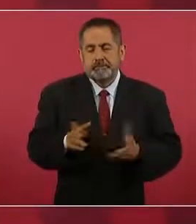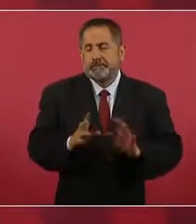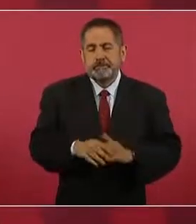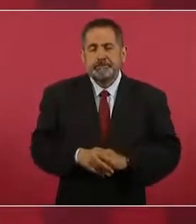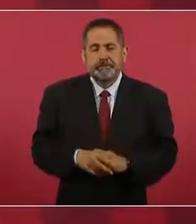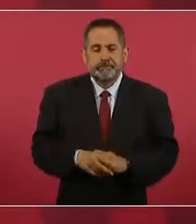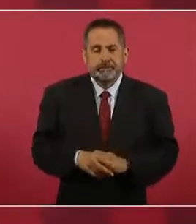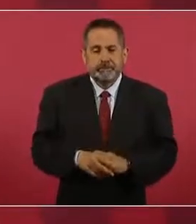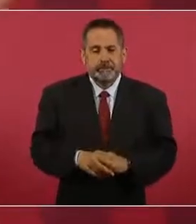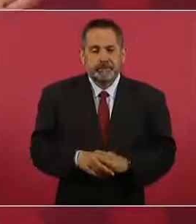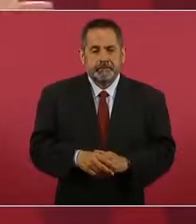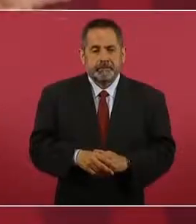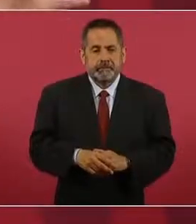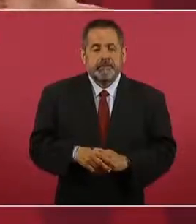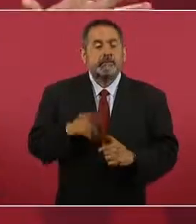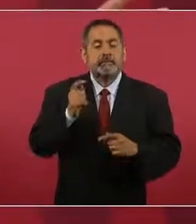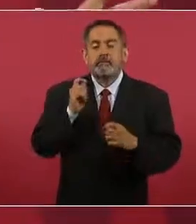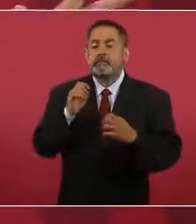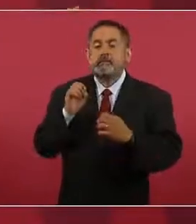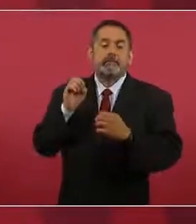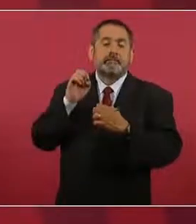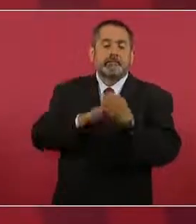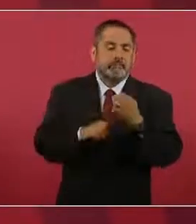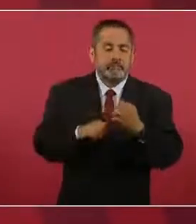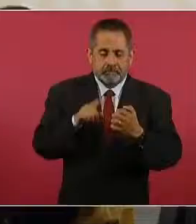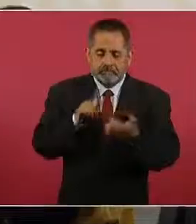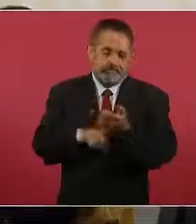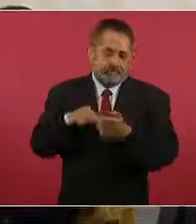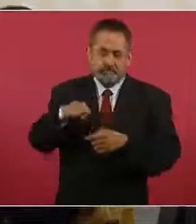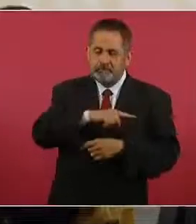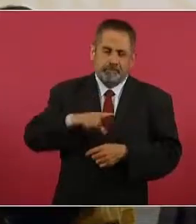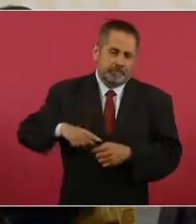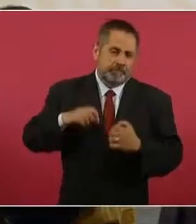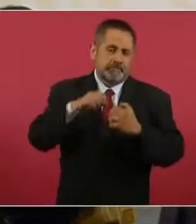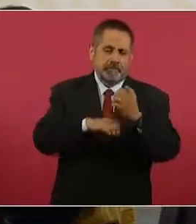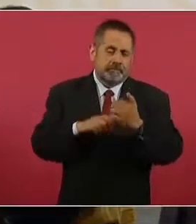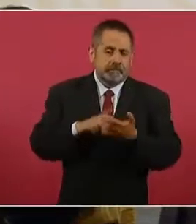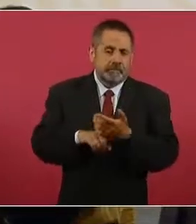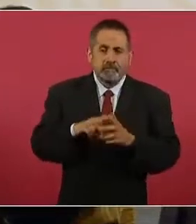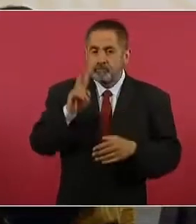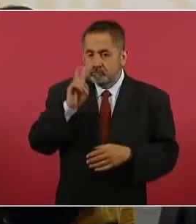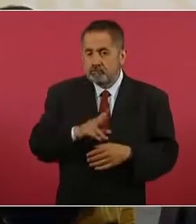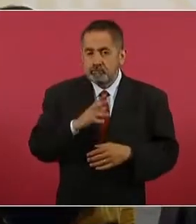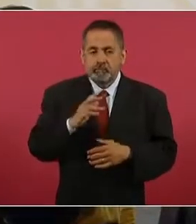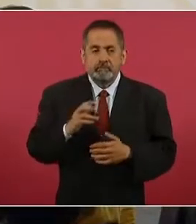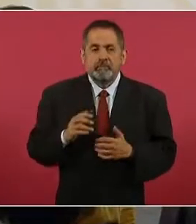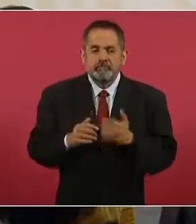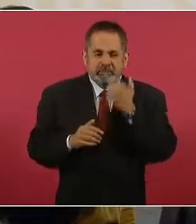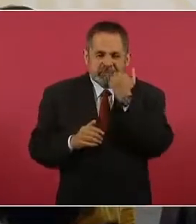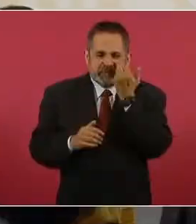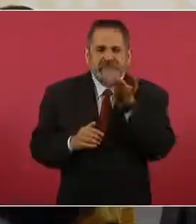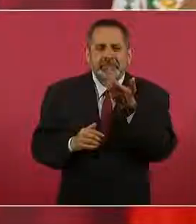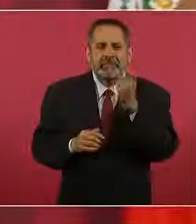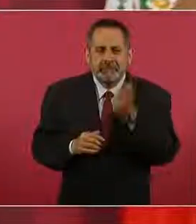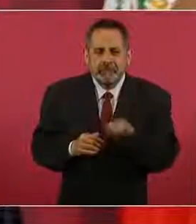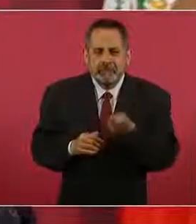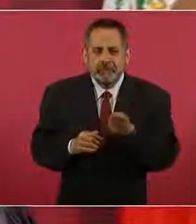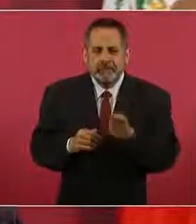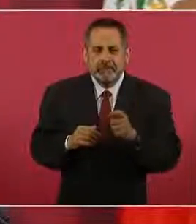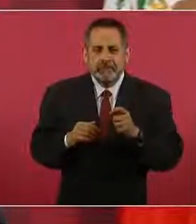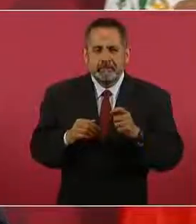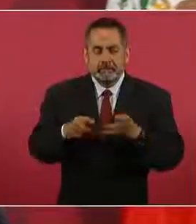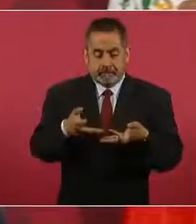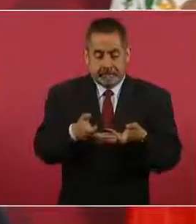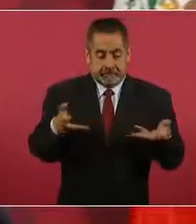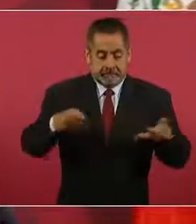El mensaje, el mensaje, engaño era ese, pero lo que querían era sacar el petróleo